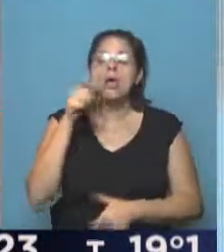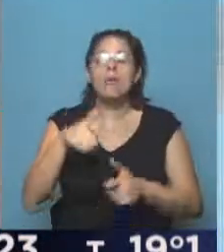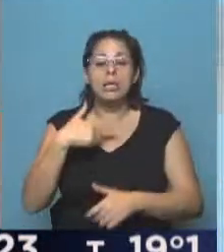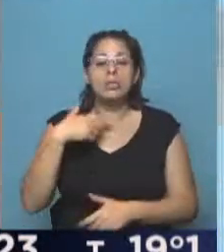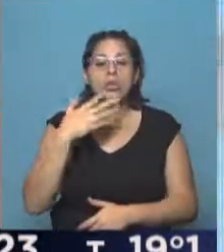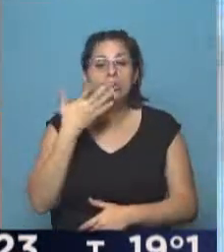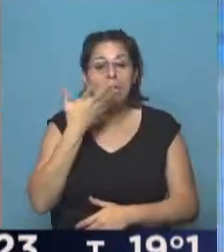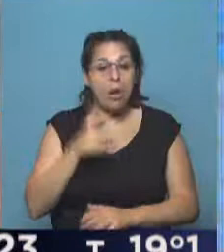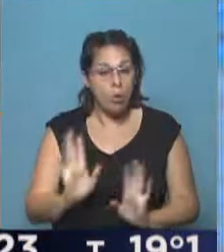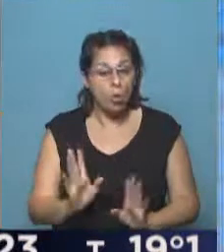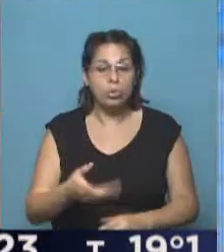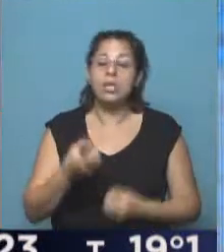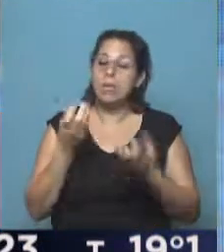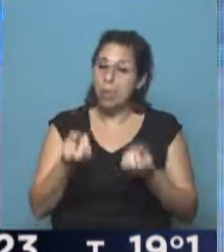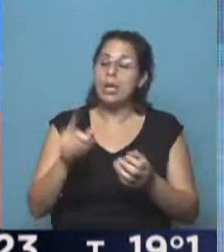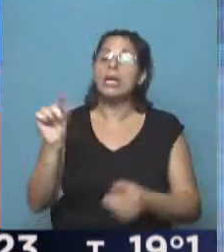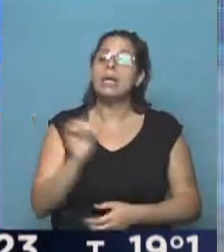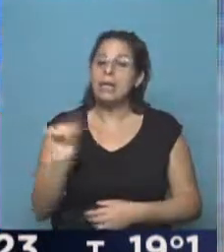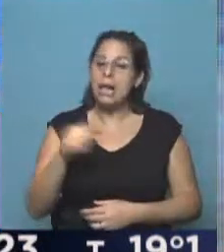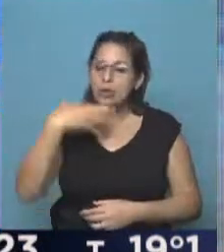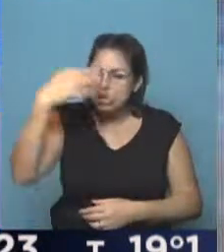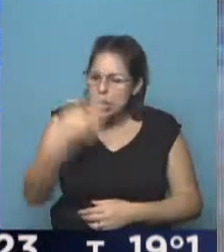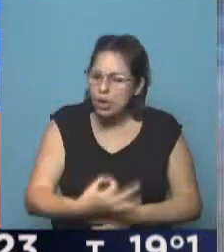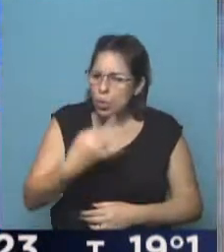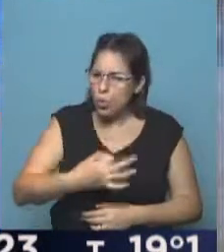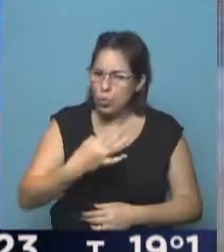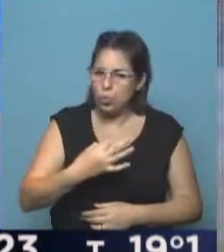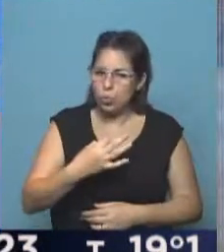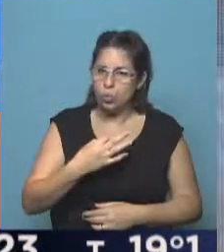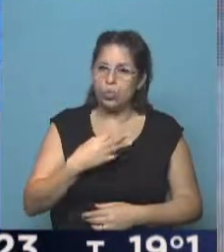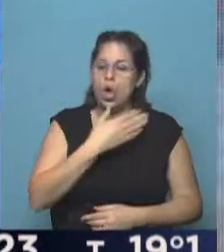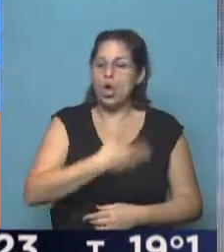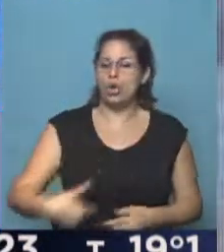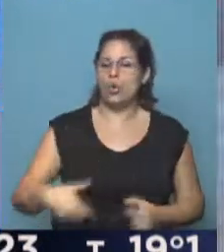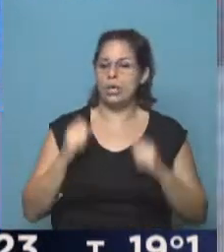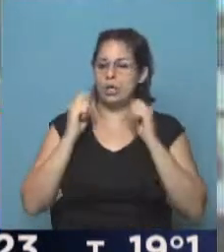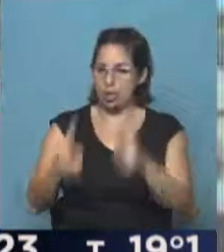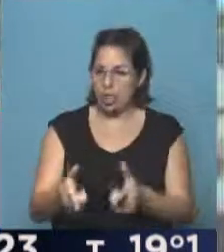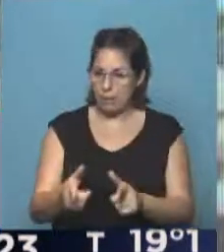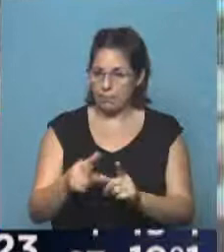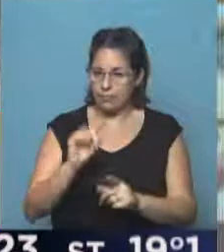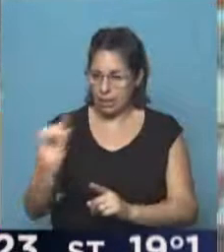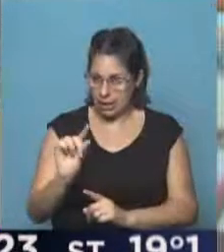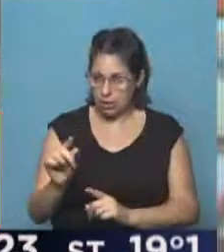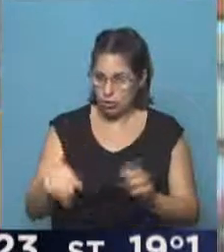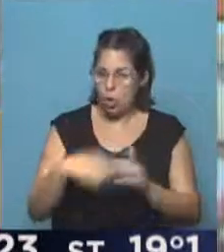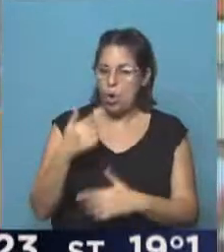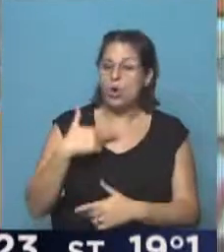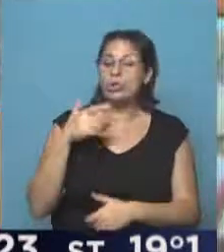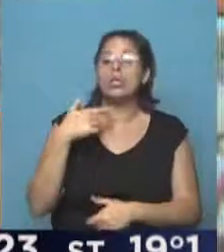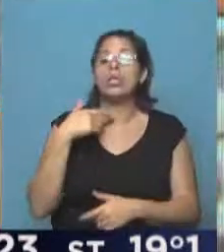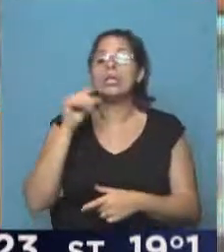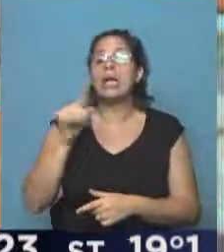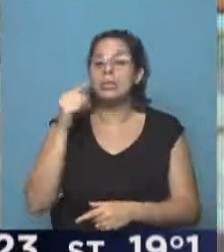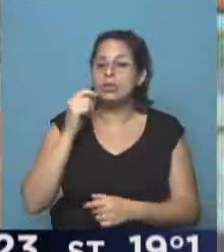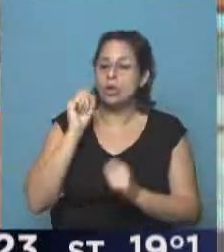gente, y esto viene bien porque son créditos seguros, digamos, que da directamente el gobierno, versus otros créditos que a veces se le da a los jubilados,